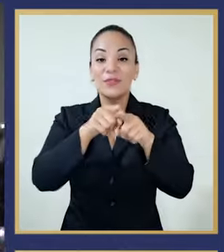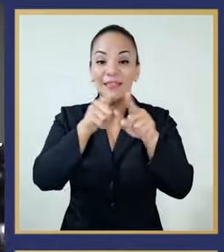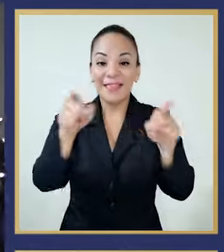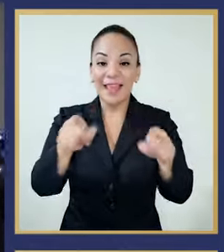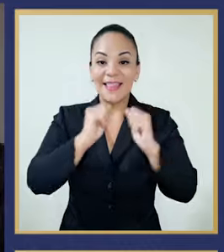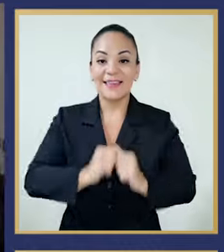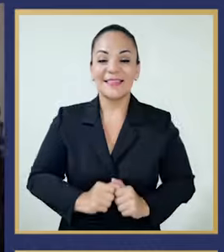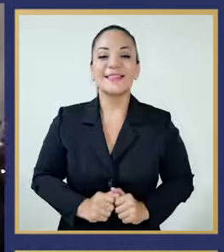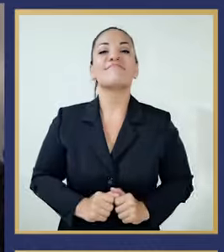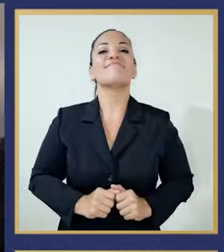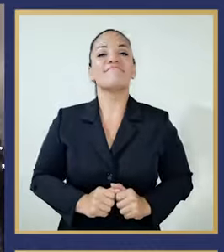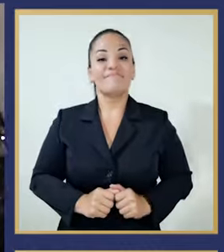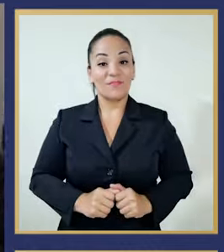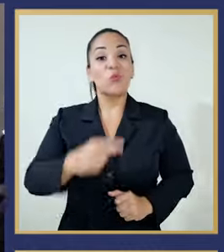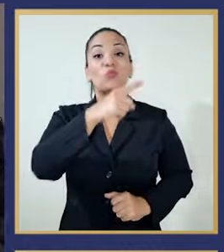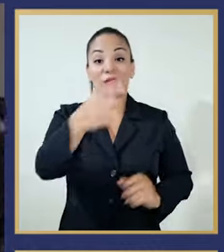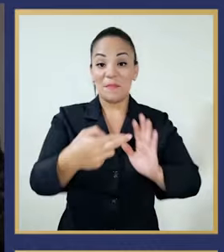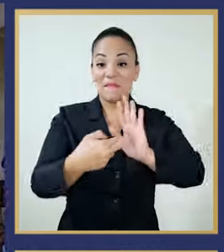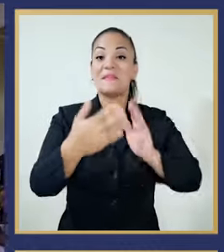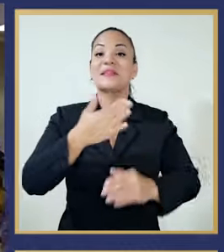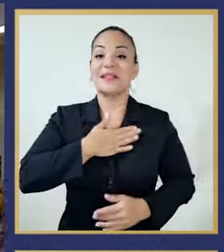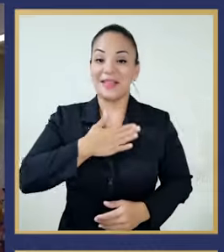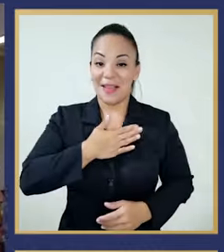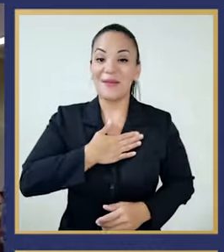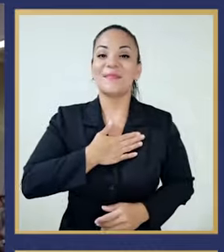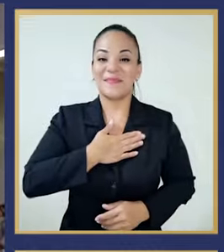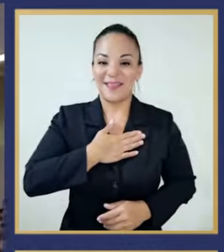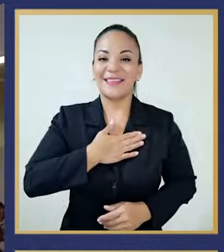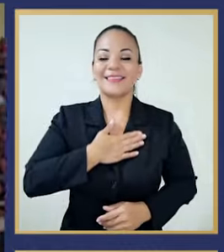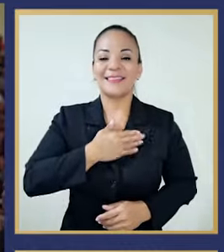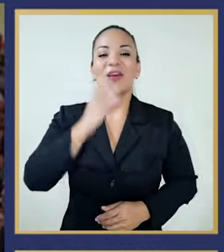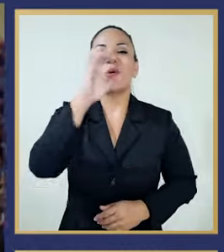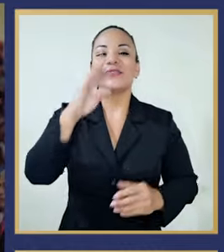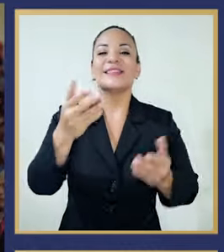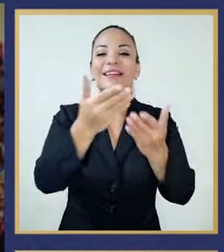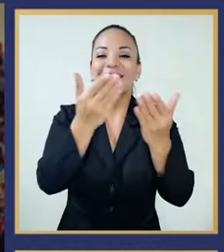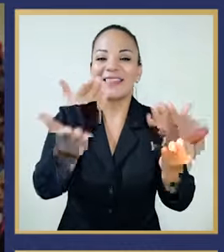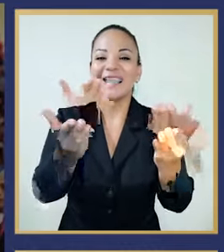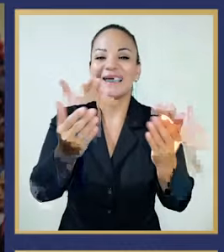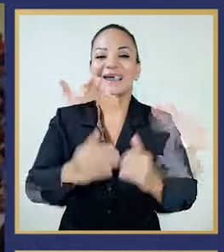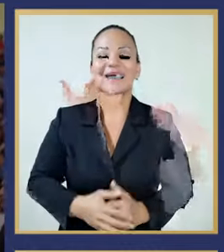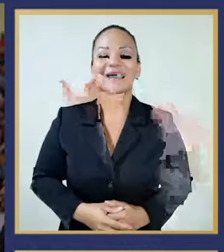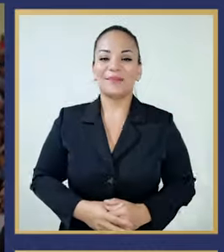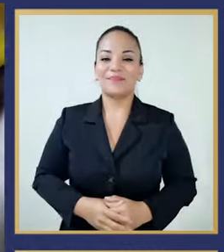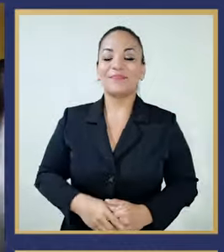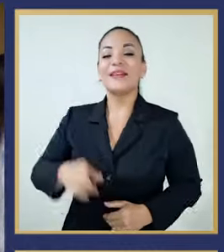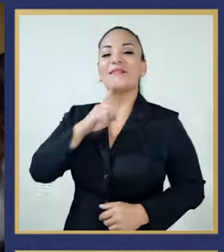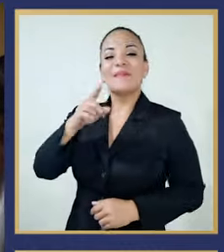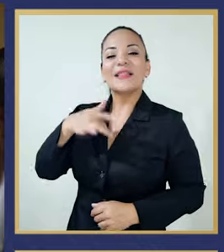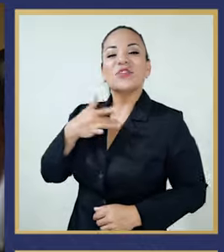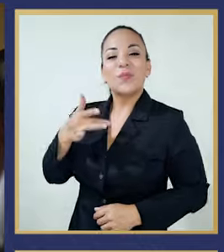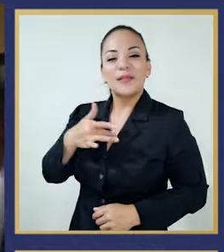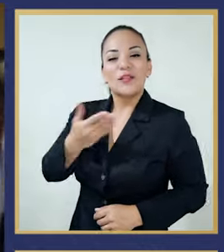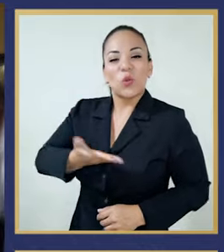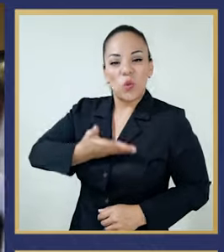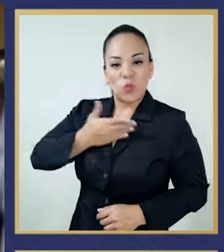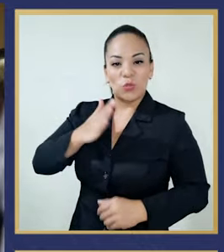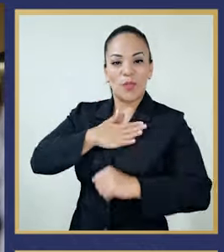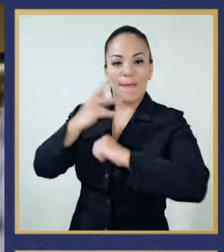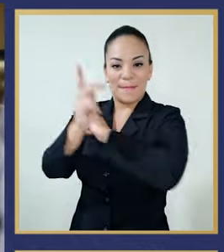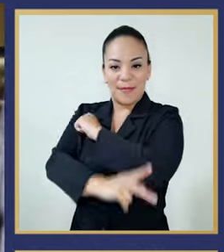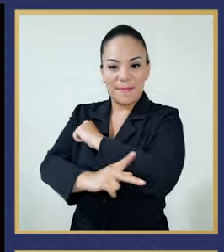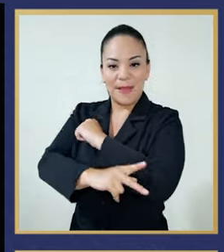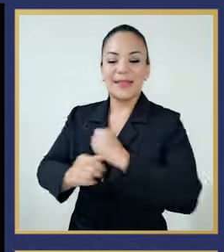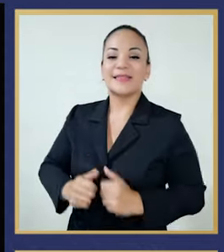Ustedes sí me representan, compatriotas. Me siento orgulloso